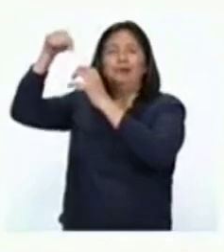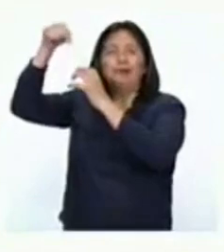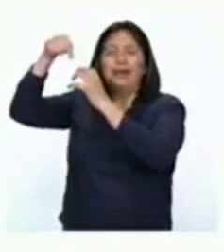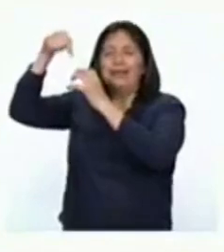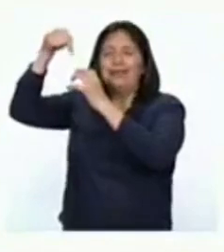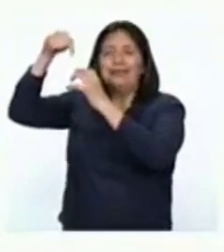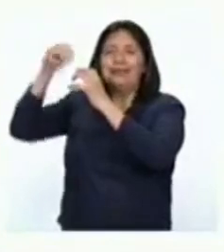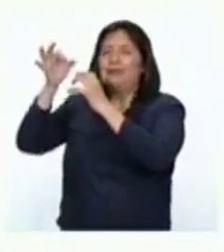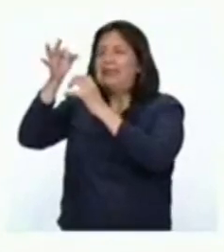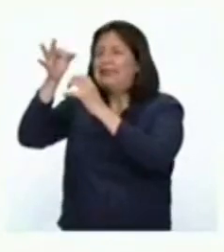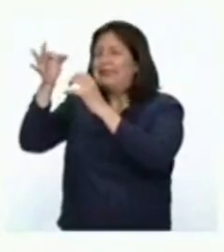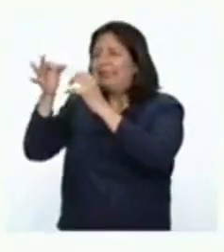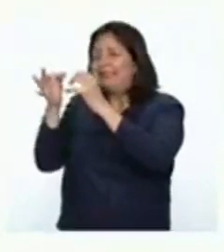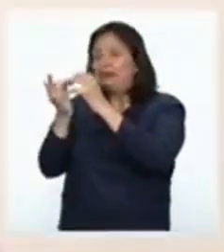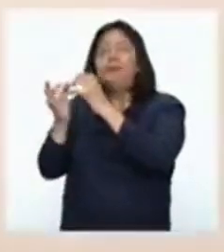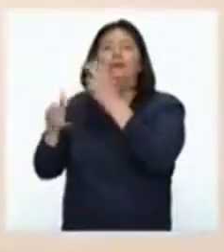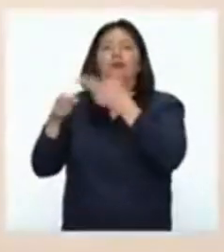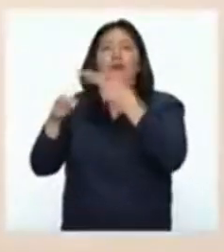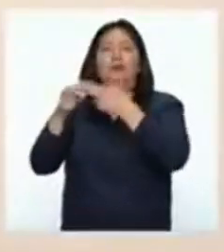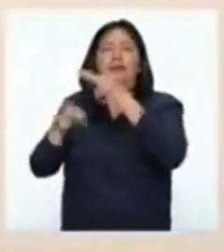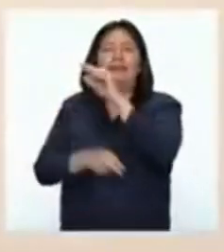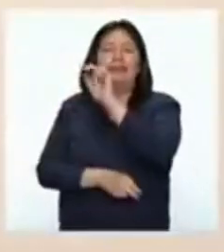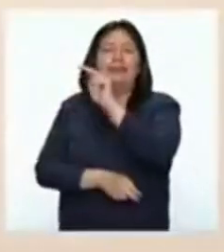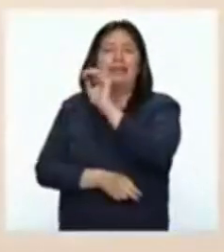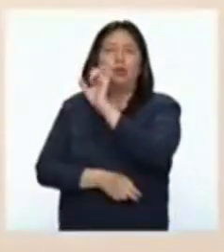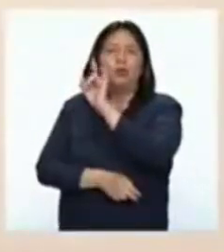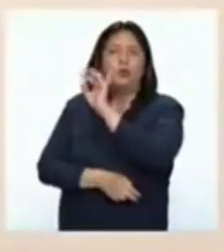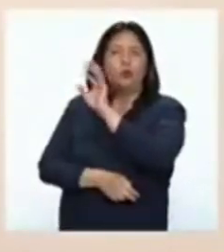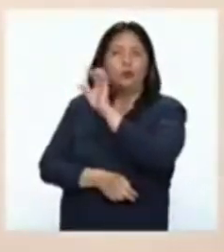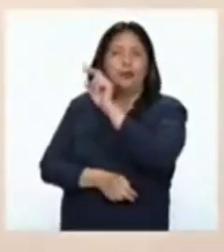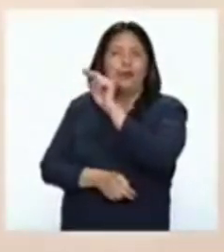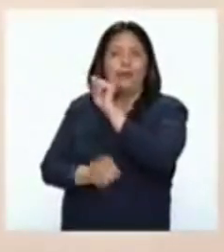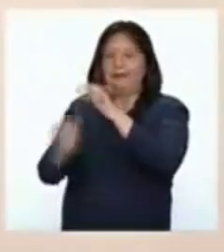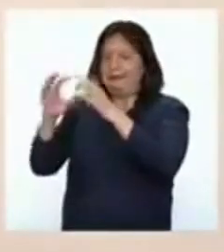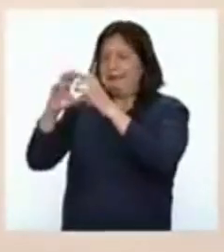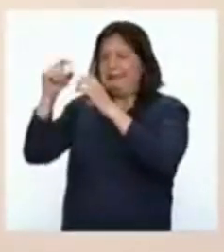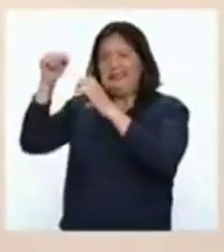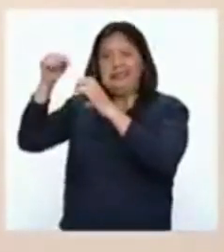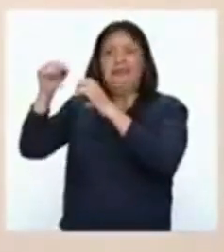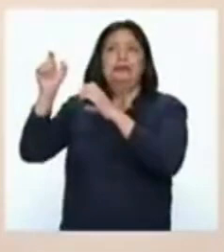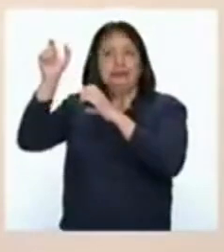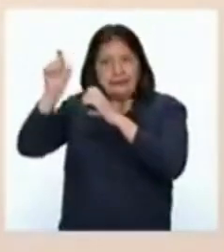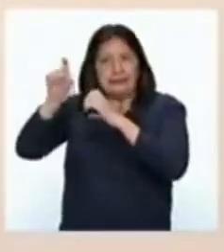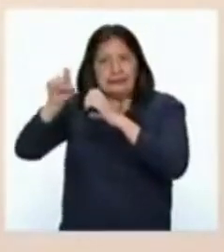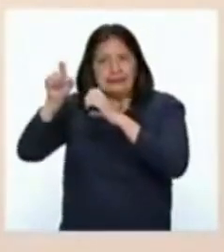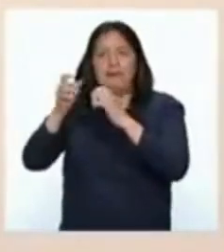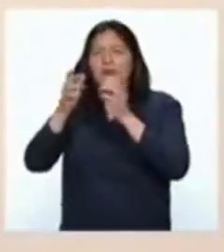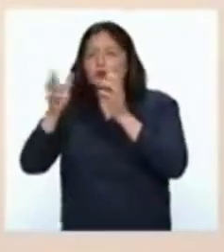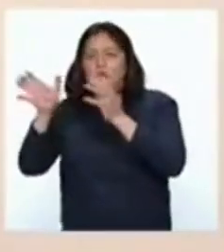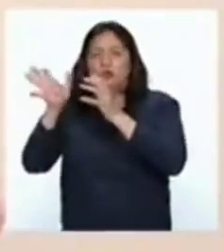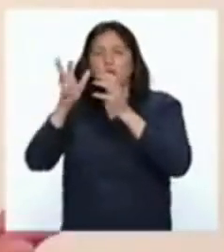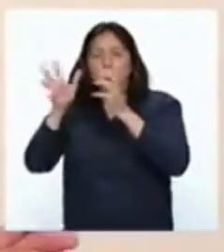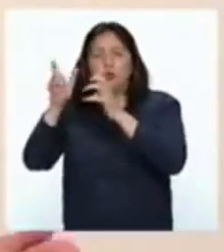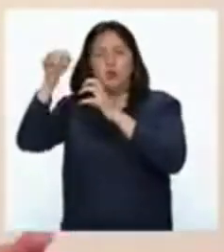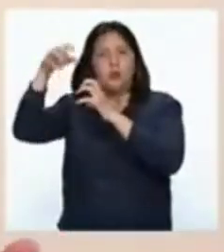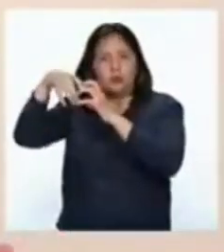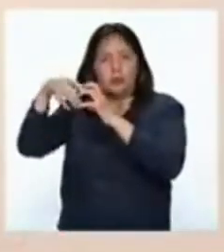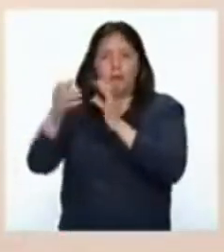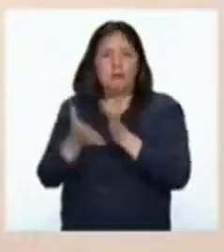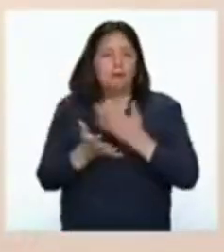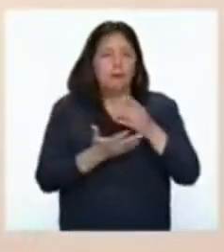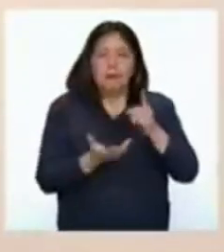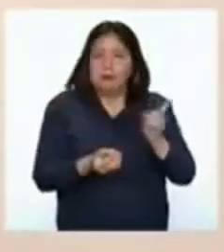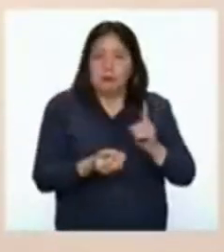tenemos sus células llamadas neuronas. Estas neuronas necesitan buena cantidad de oxígeno. Pero como no